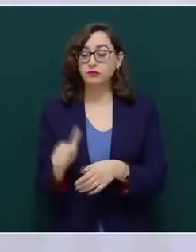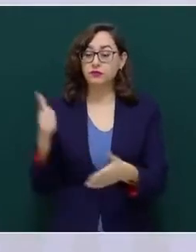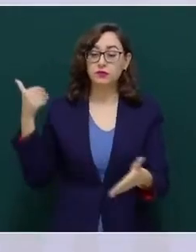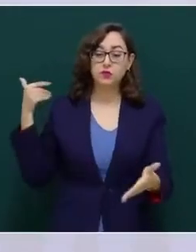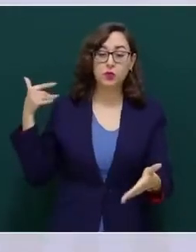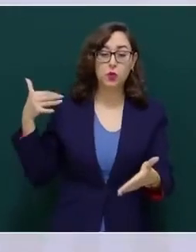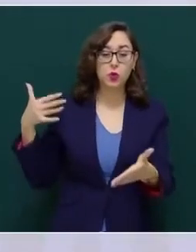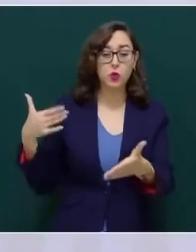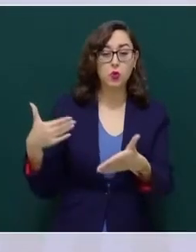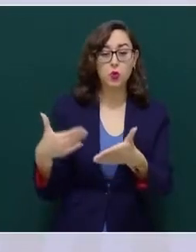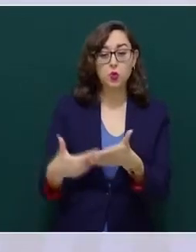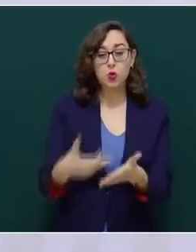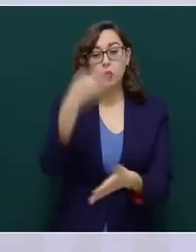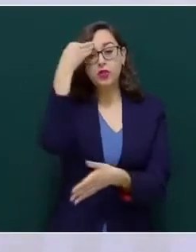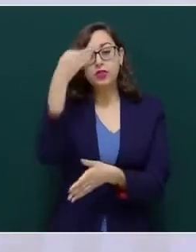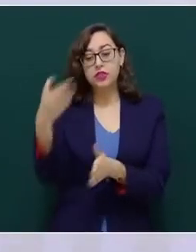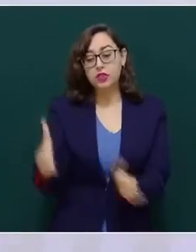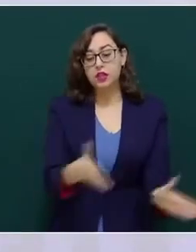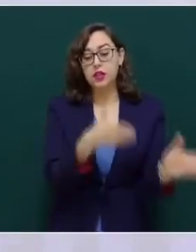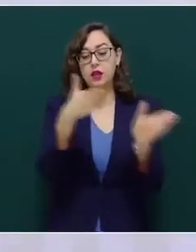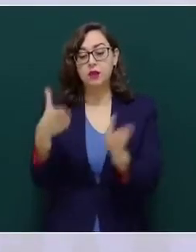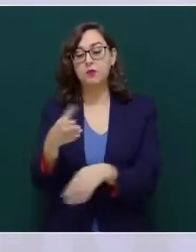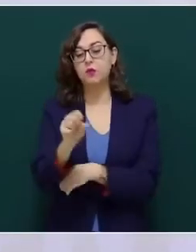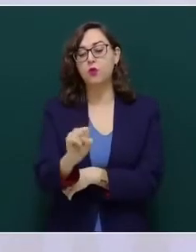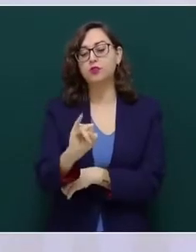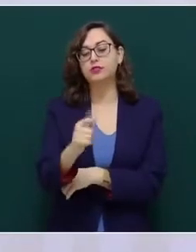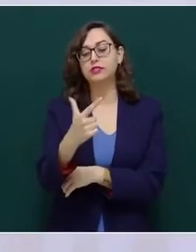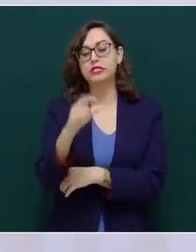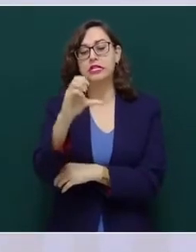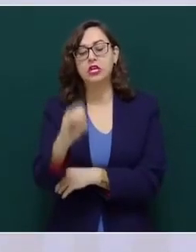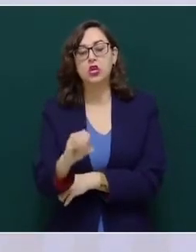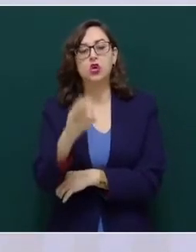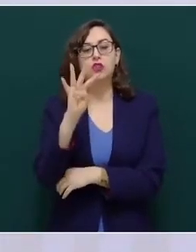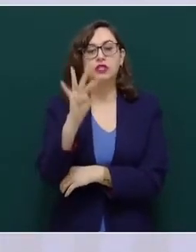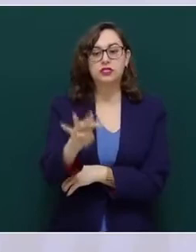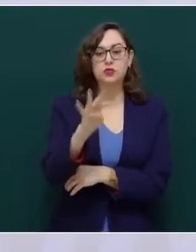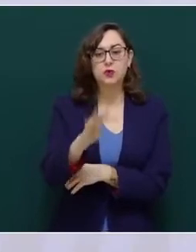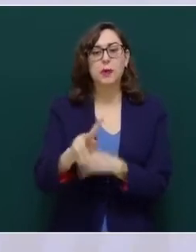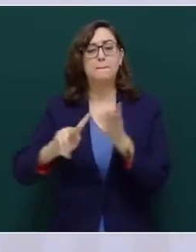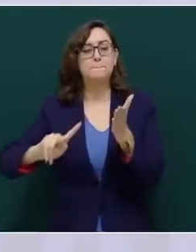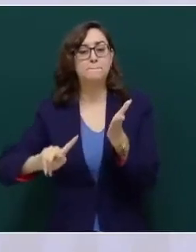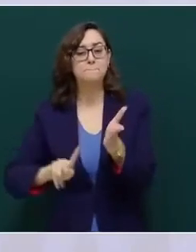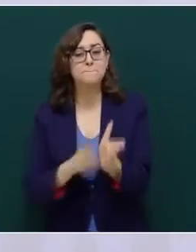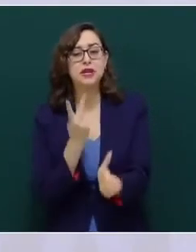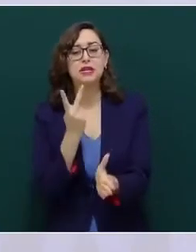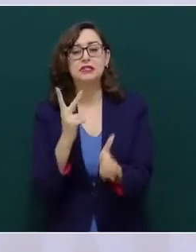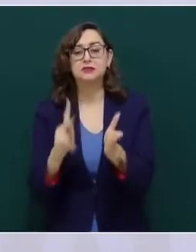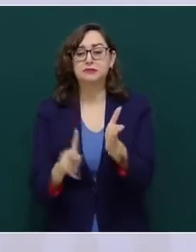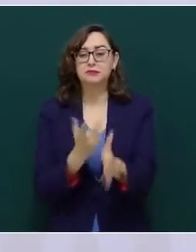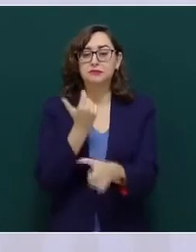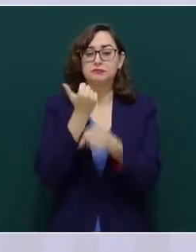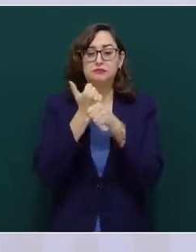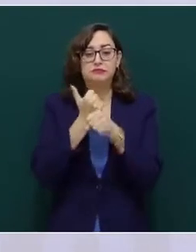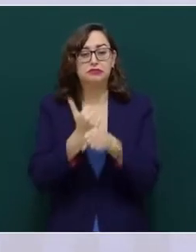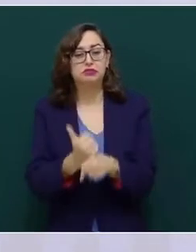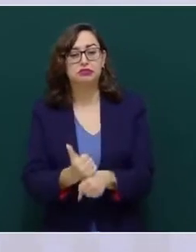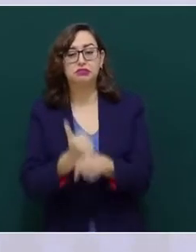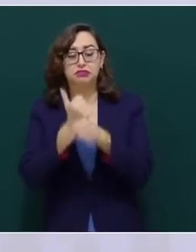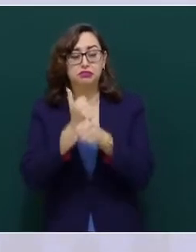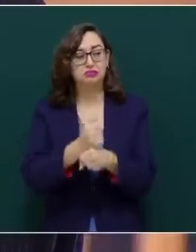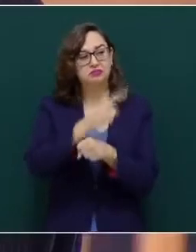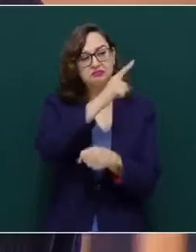siglo XIX se padeció de constantes ocupaciones, desembarcos,